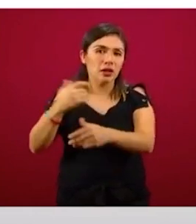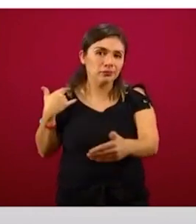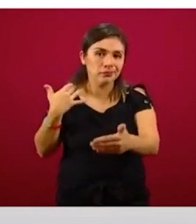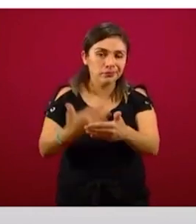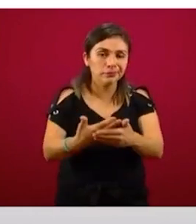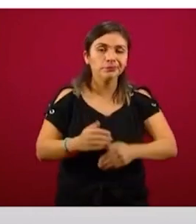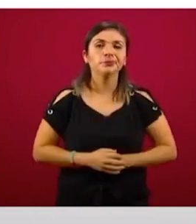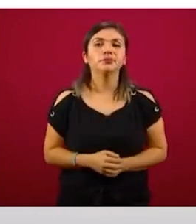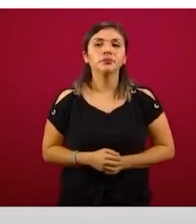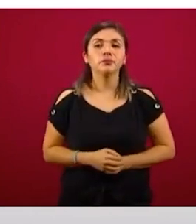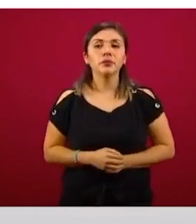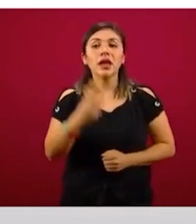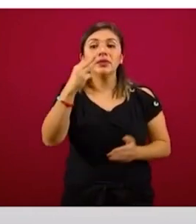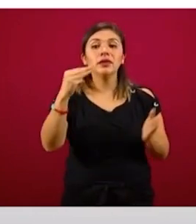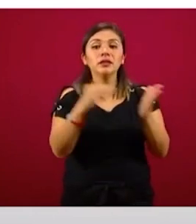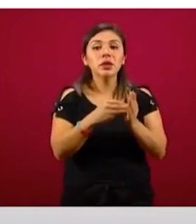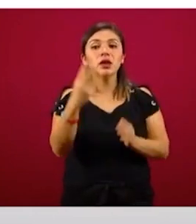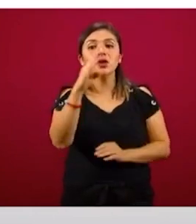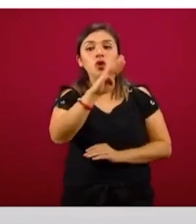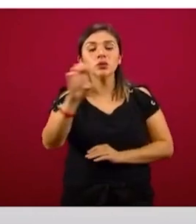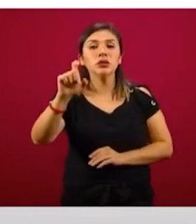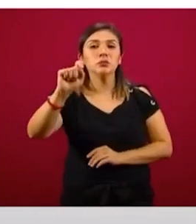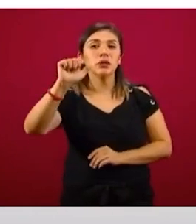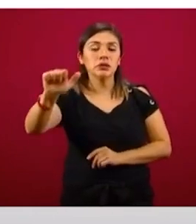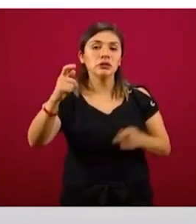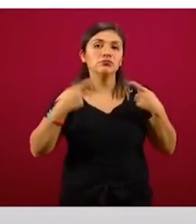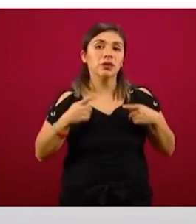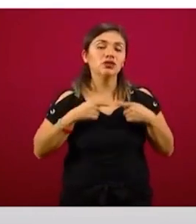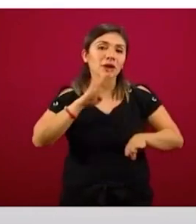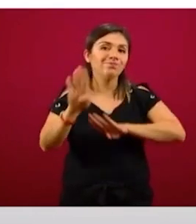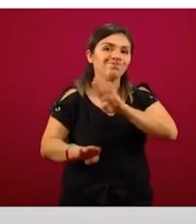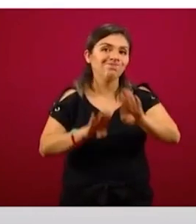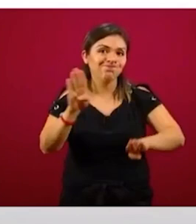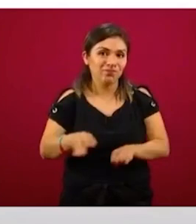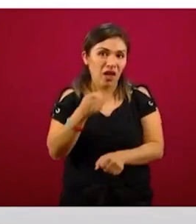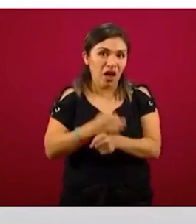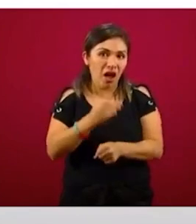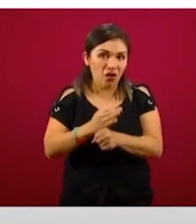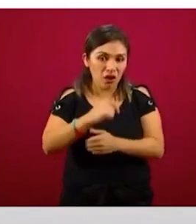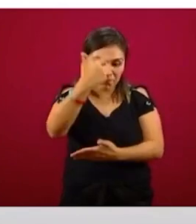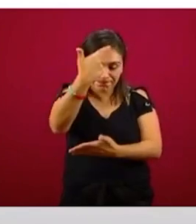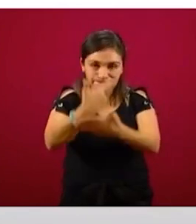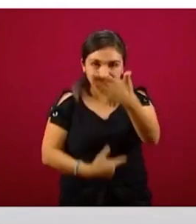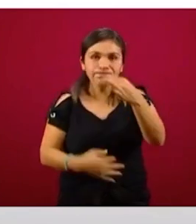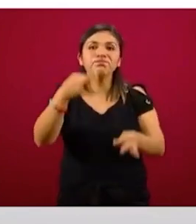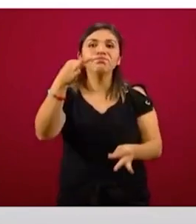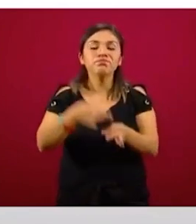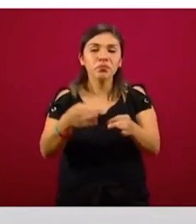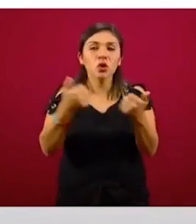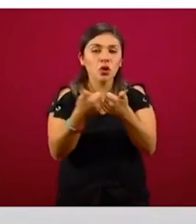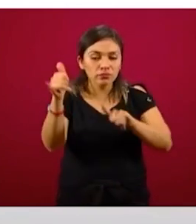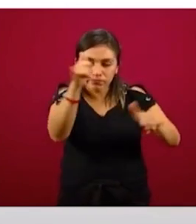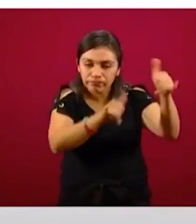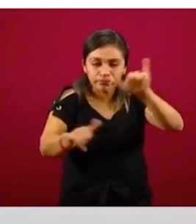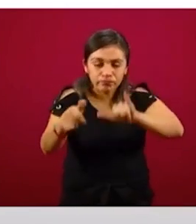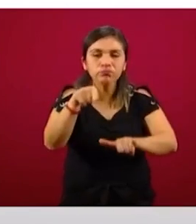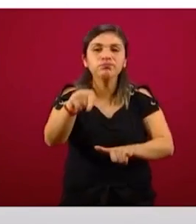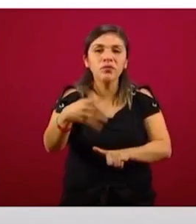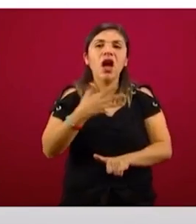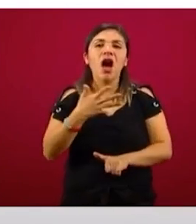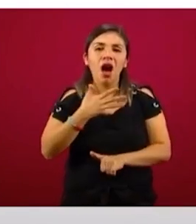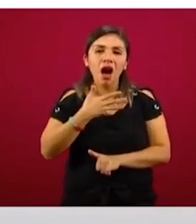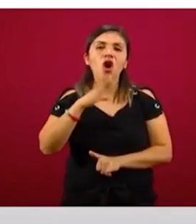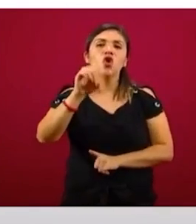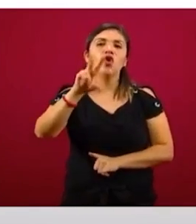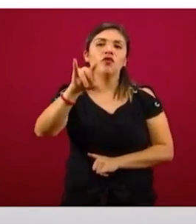Son 3 mil 926 las defunciones que hasta el momento se han confirmado con pruebas de laboratorio positivas a SARS-CoV